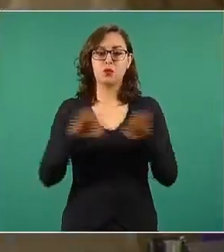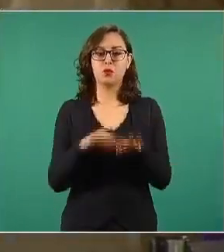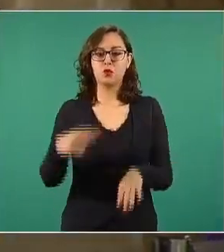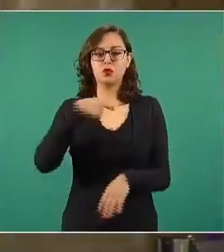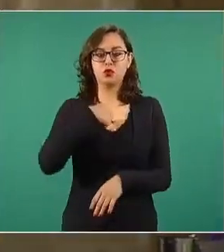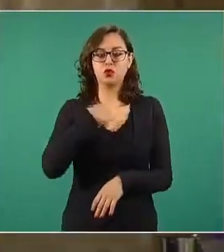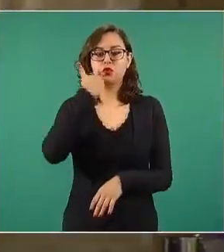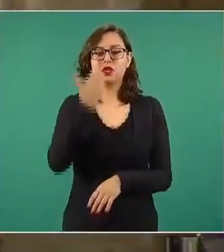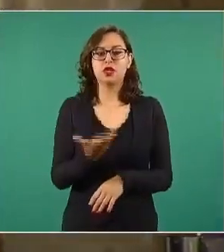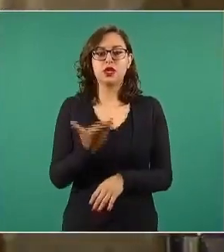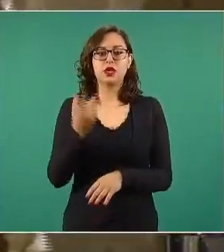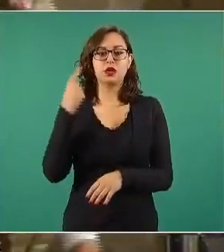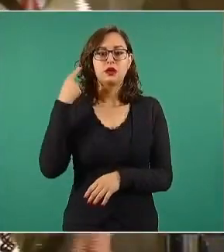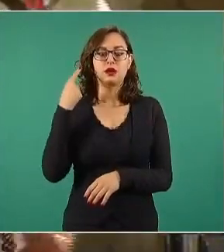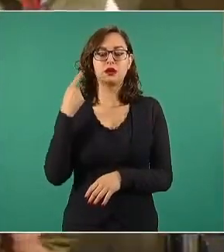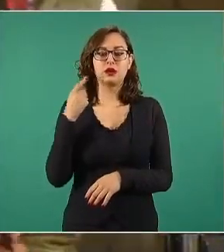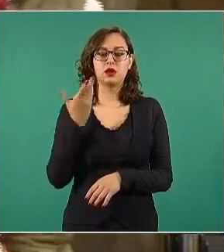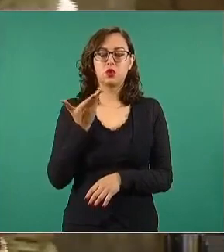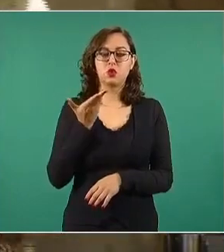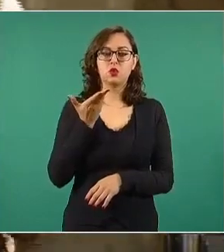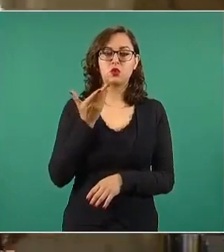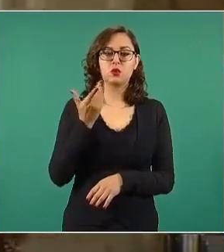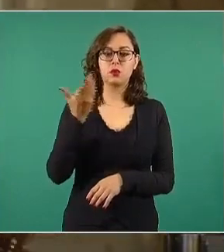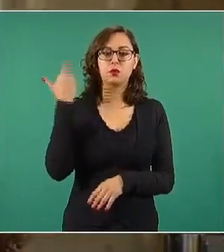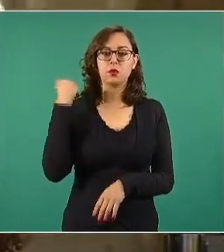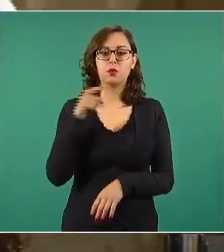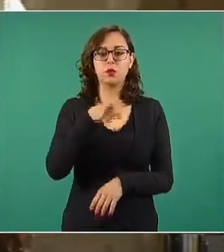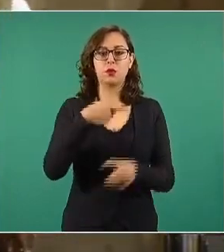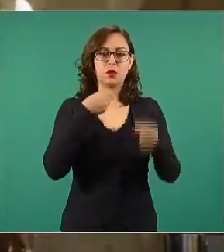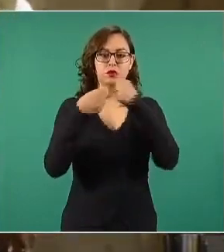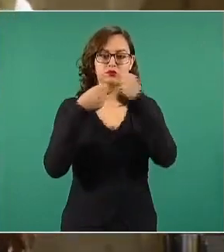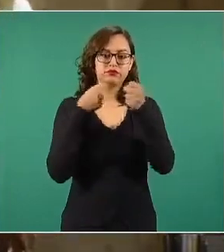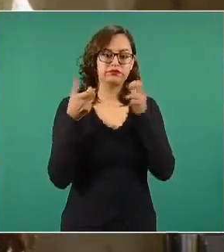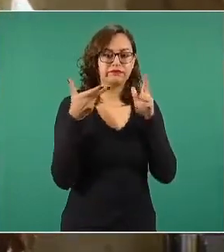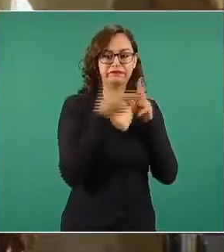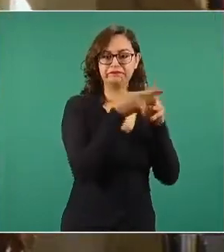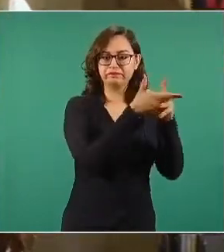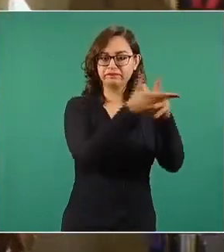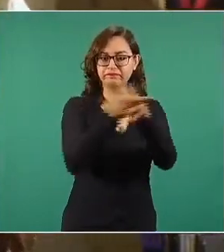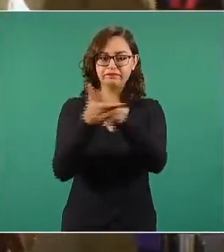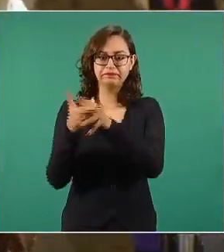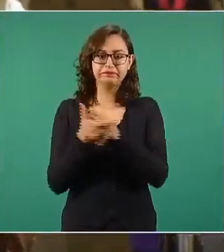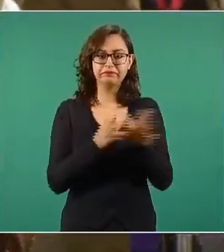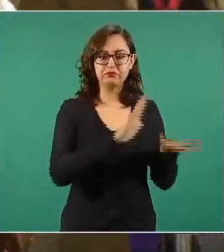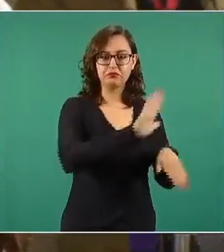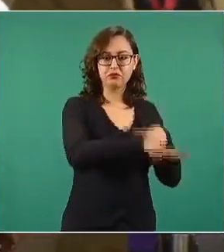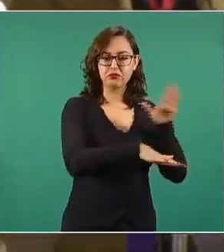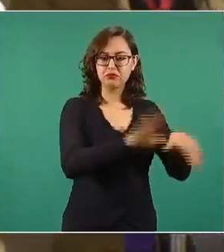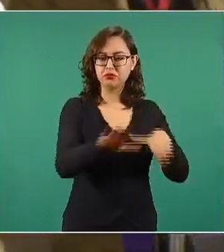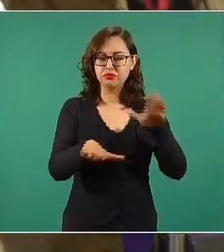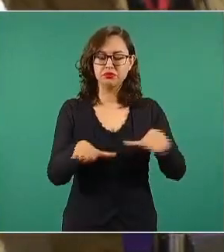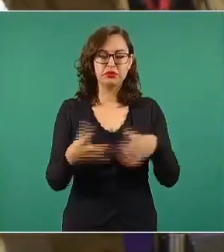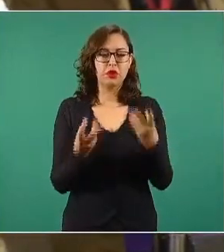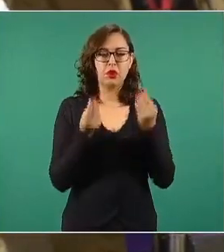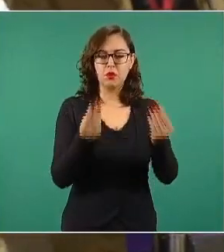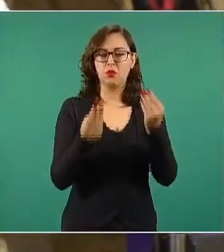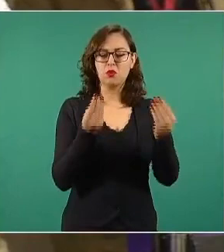de la República. Mire usted, el asesinato de periodistas en este país es algo terrible.